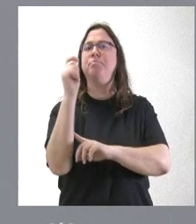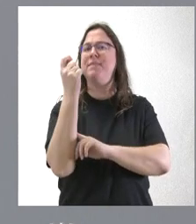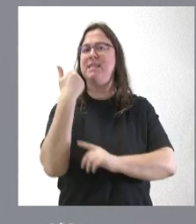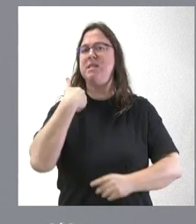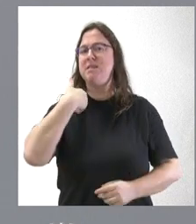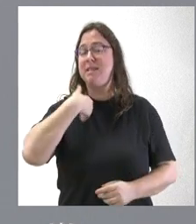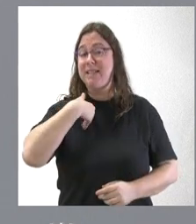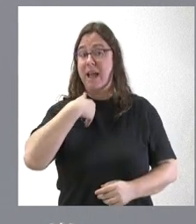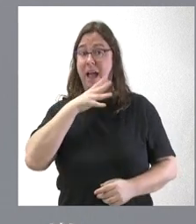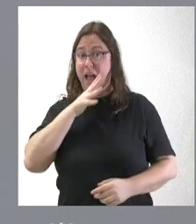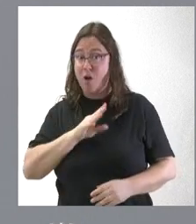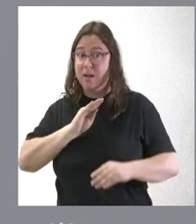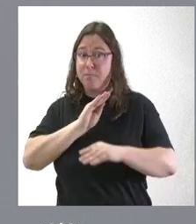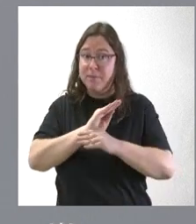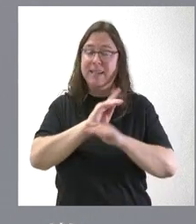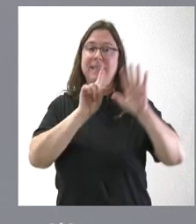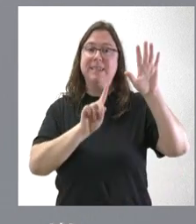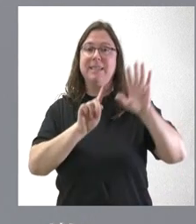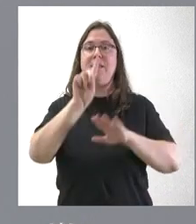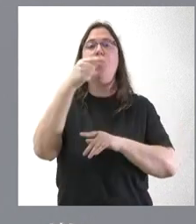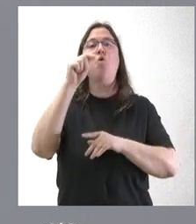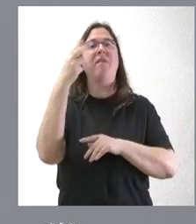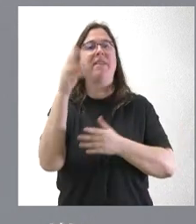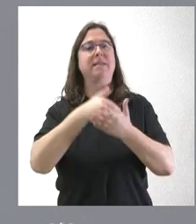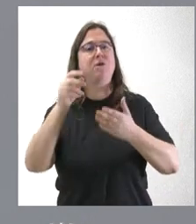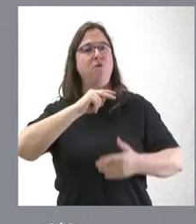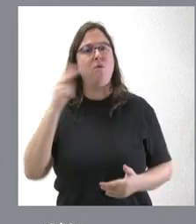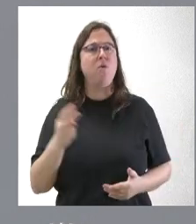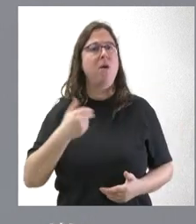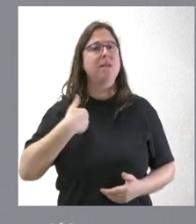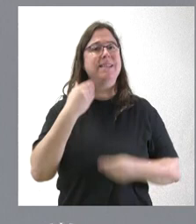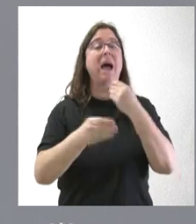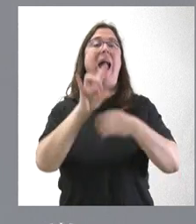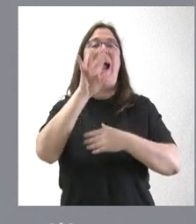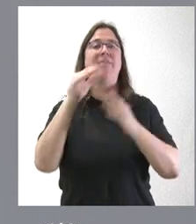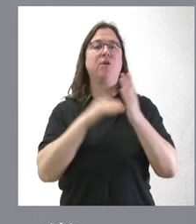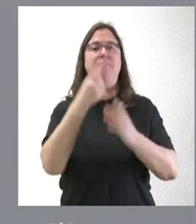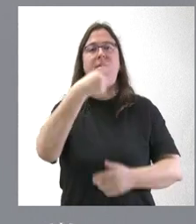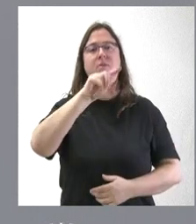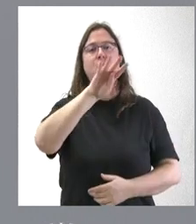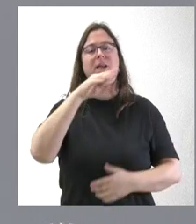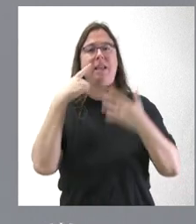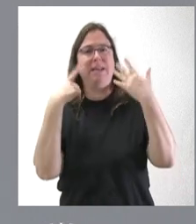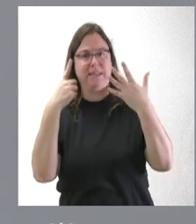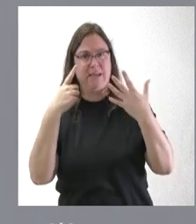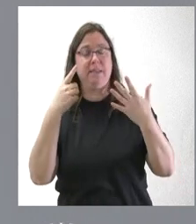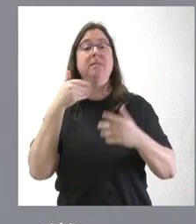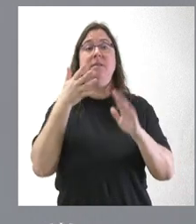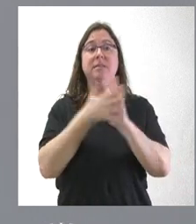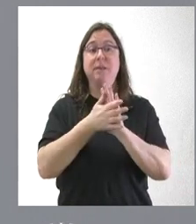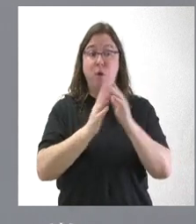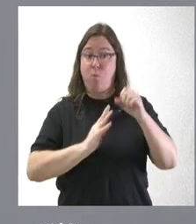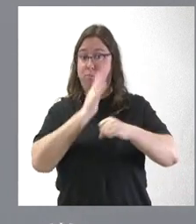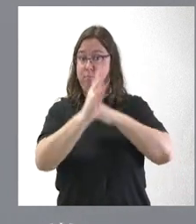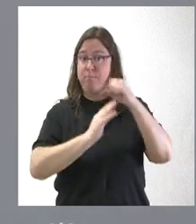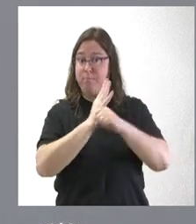con una inversión de 61,3 millones de euros, una actuación en 14.146 hectáreas. Por tanto, lo que llevamos de legislatura,